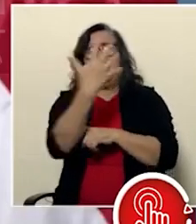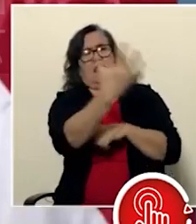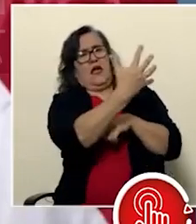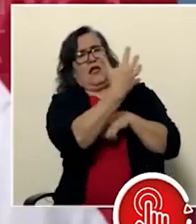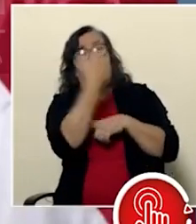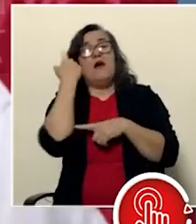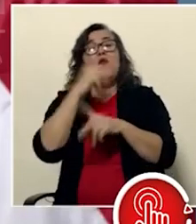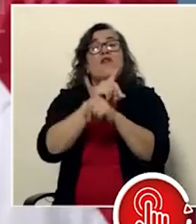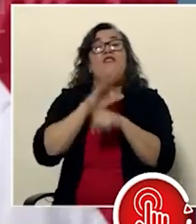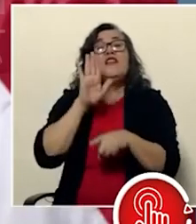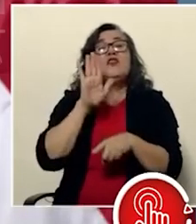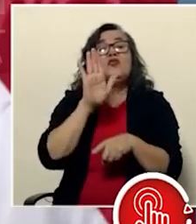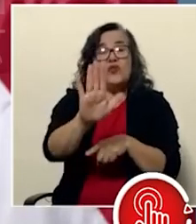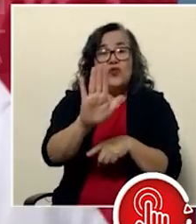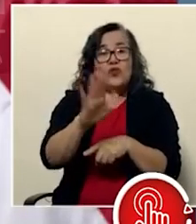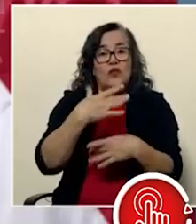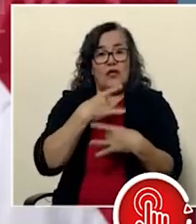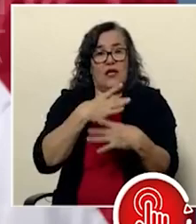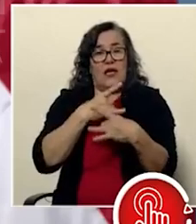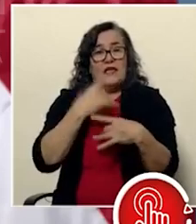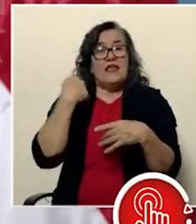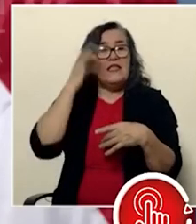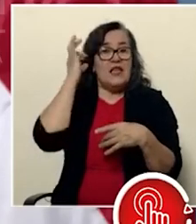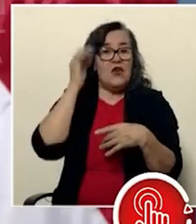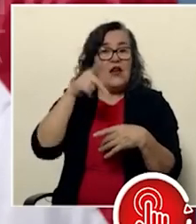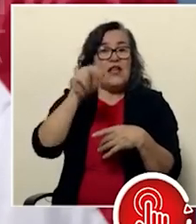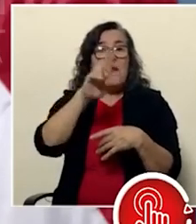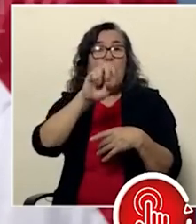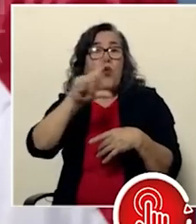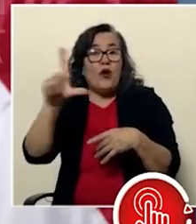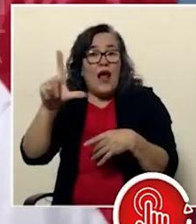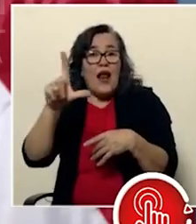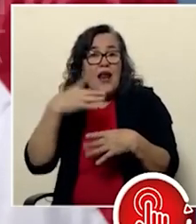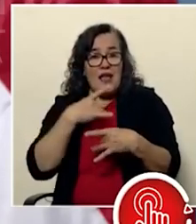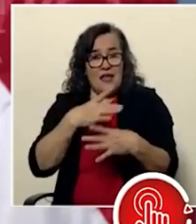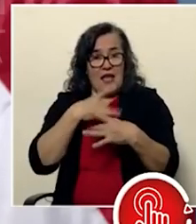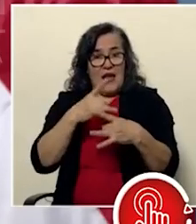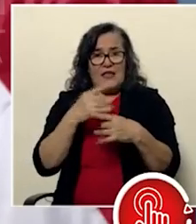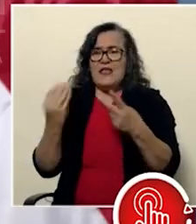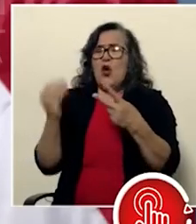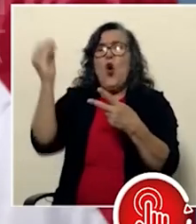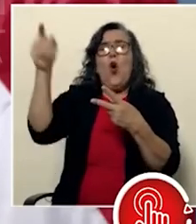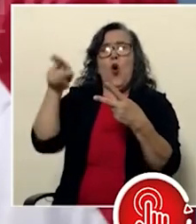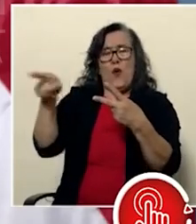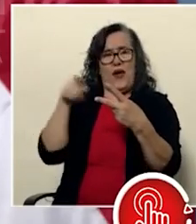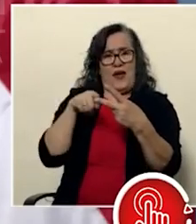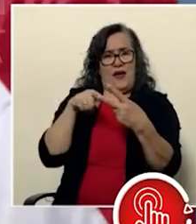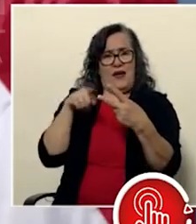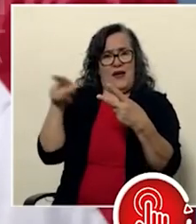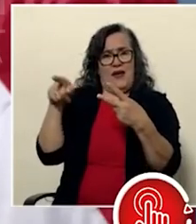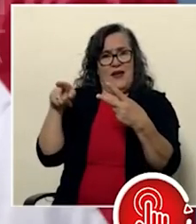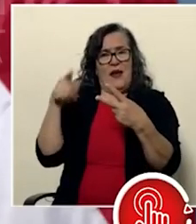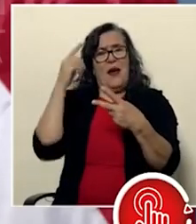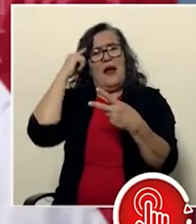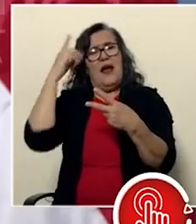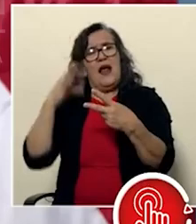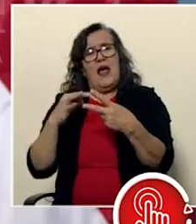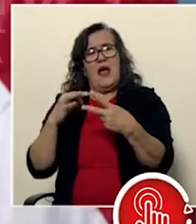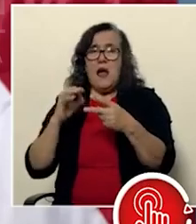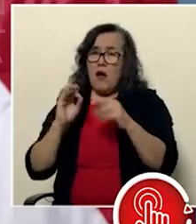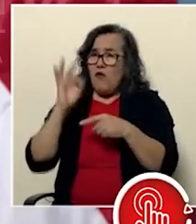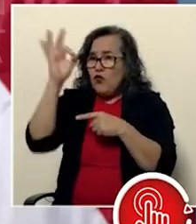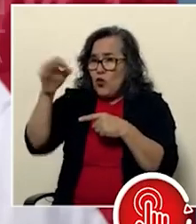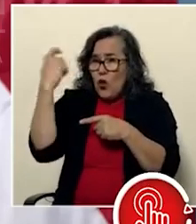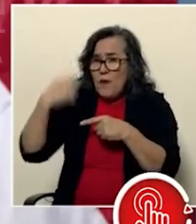sus intereses, señora de Purral, sus intereses, hombre joven que está trabajando y que piensa que puede o no puede